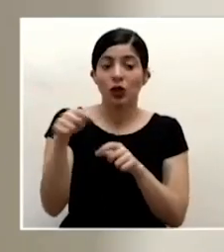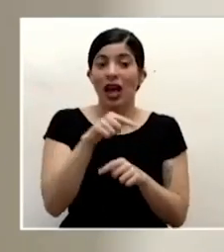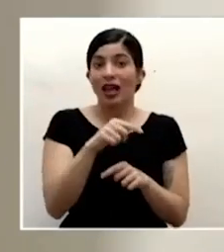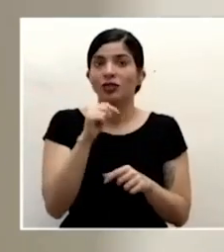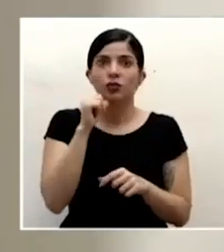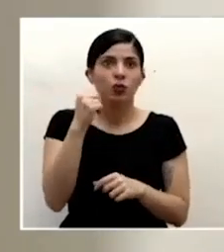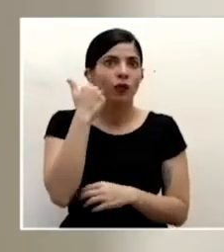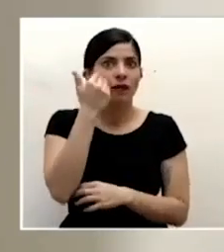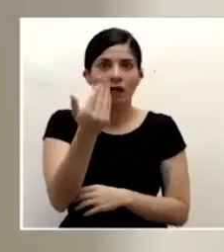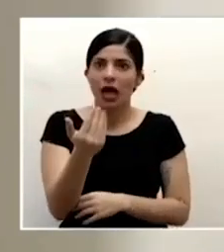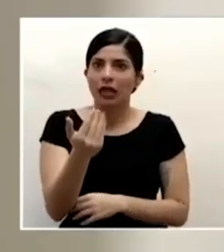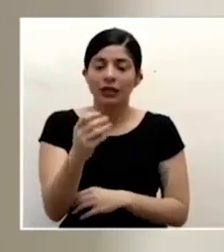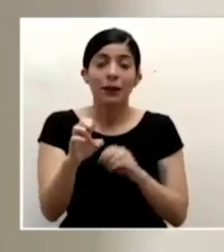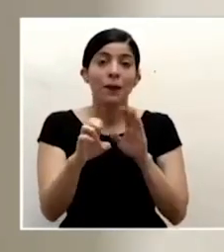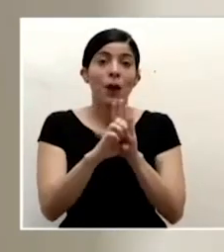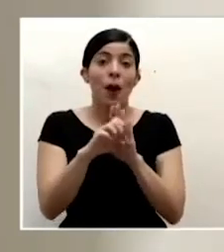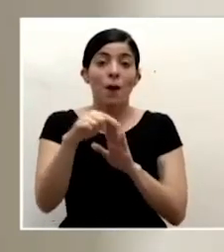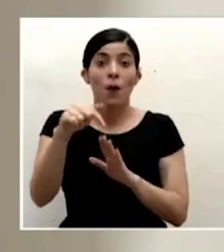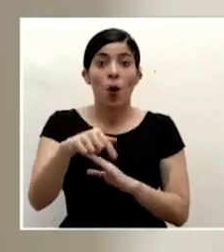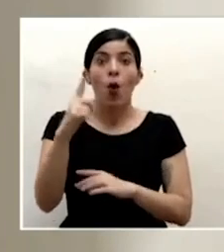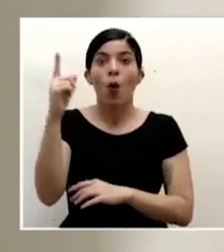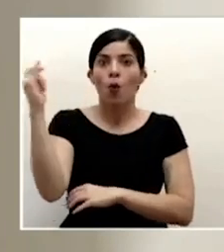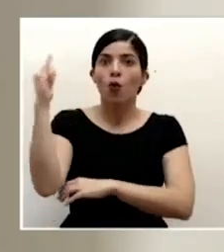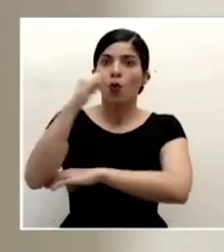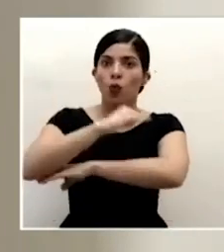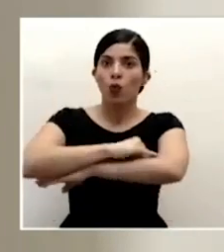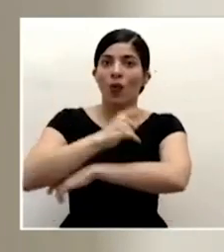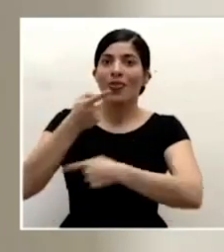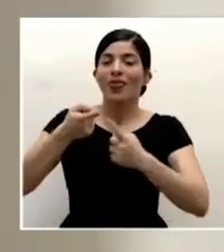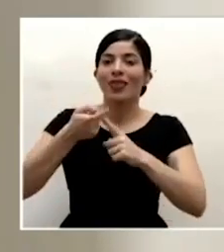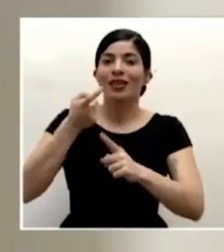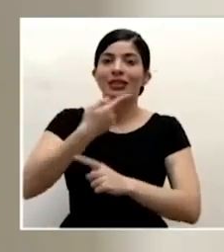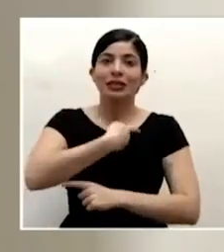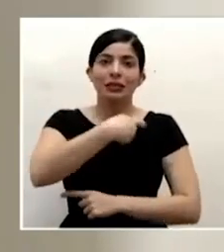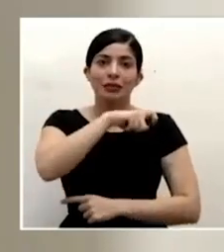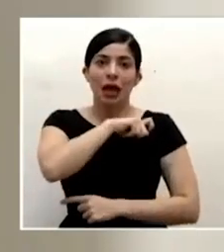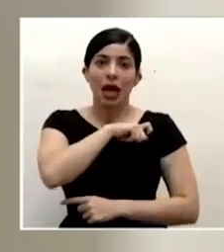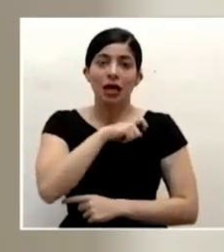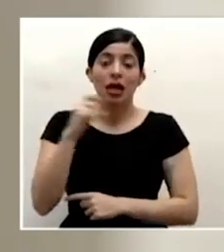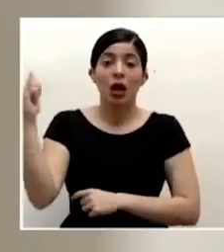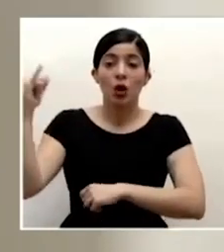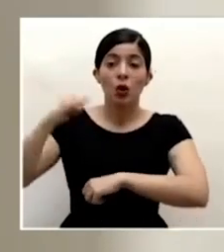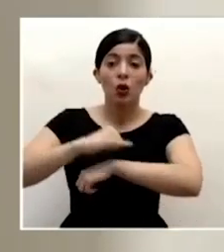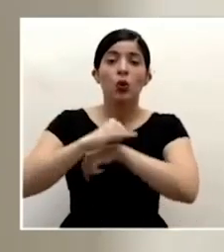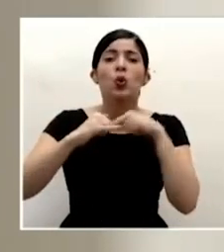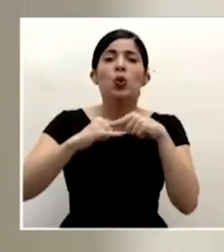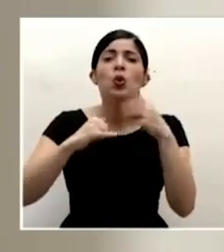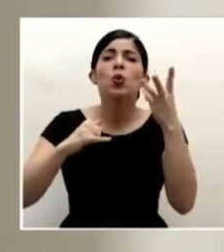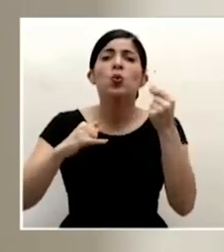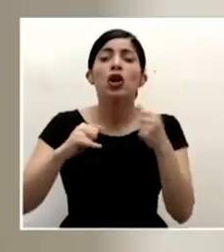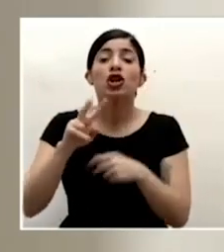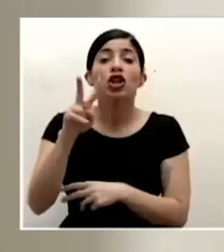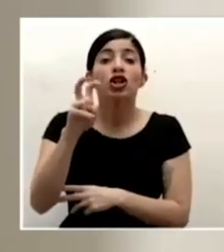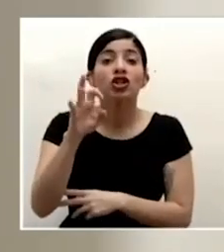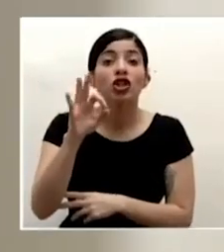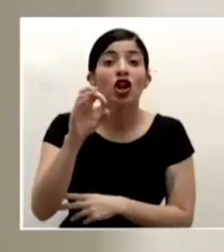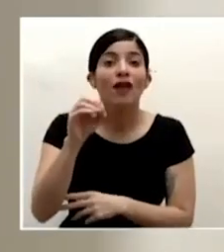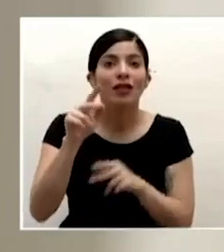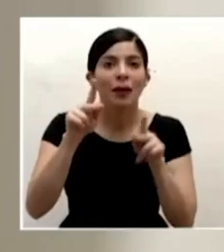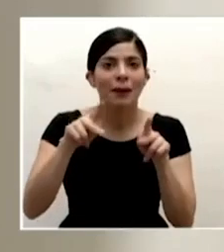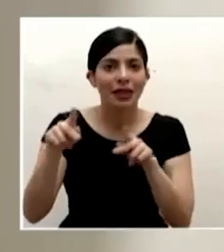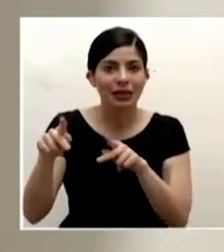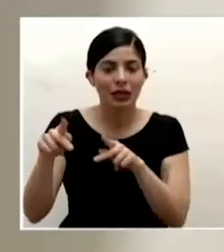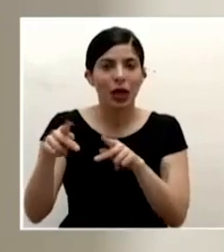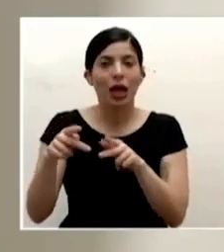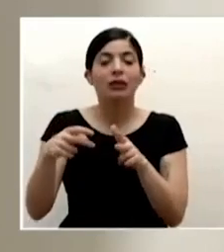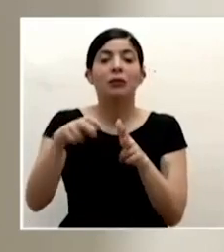tenemos hoy un vuelo que viene de españa viene con doscientas noventa personas entre pasajeros y tripulación